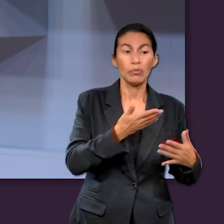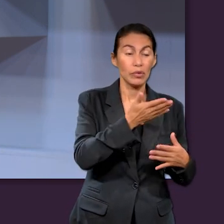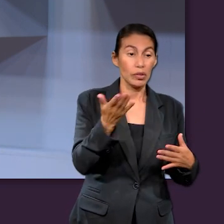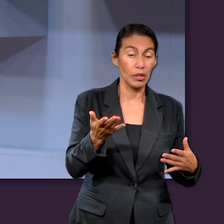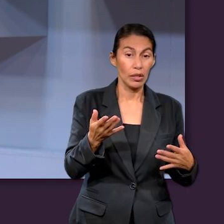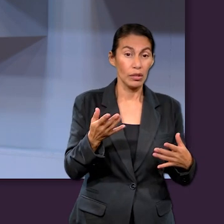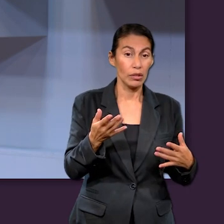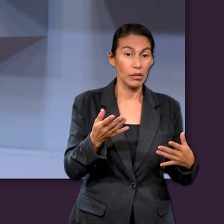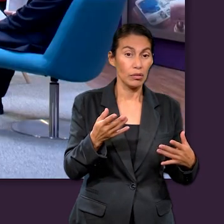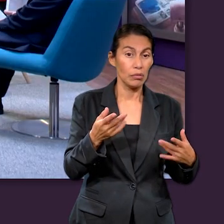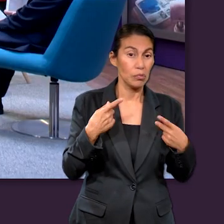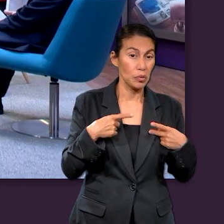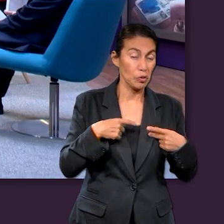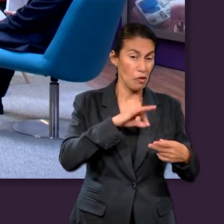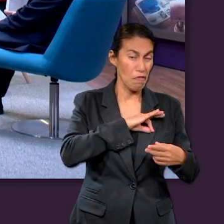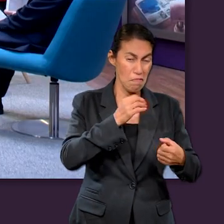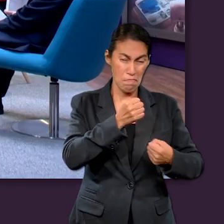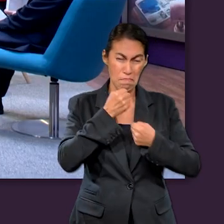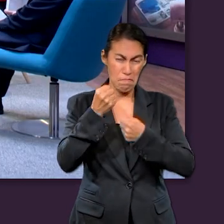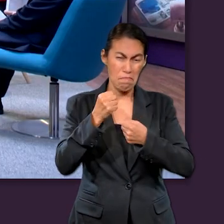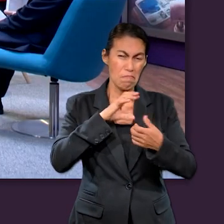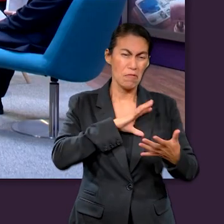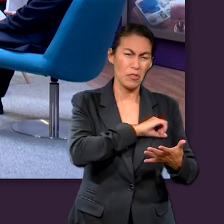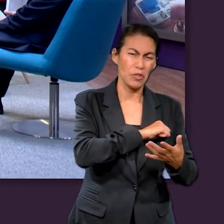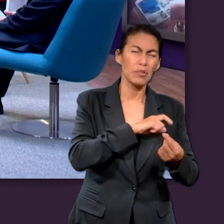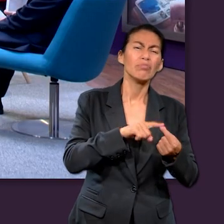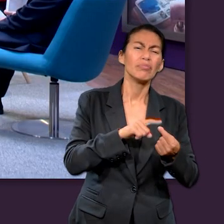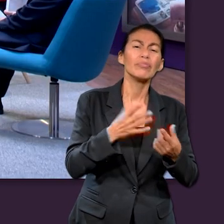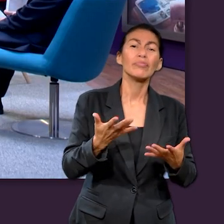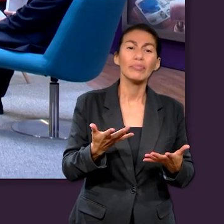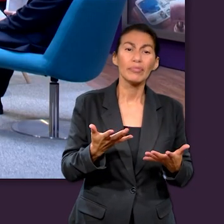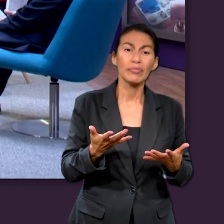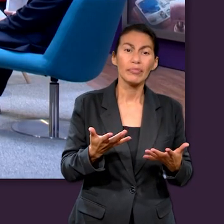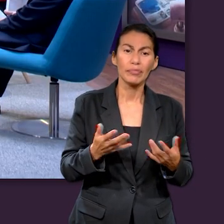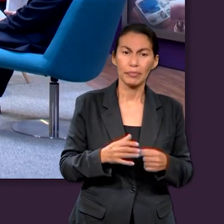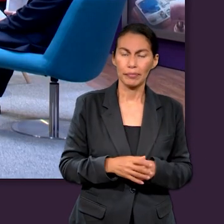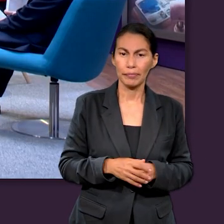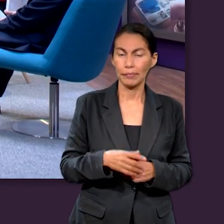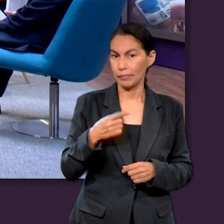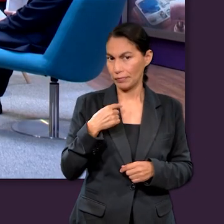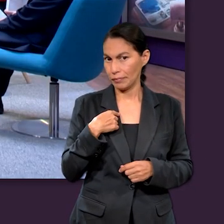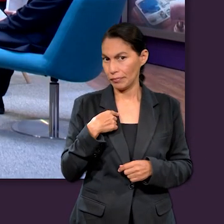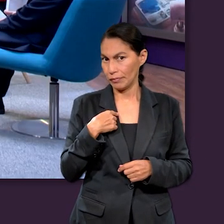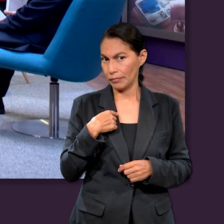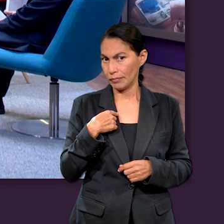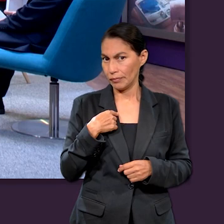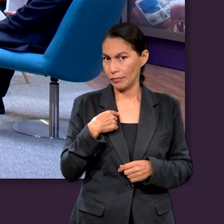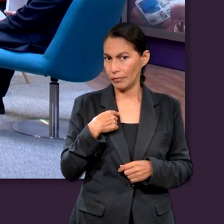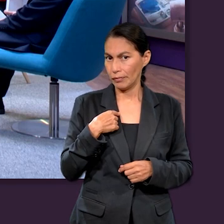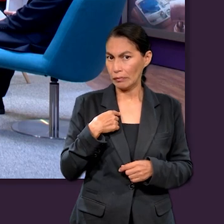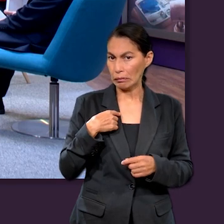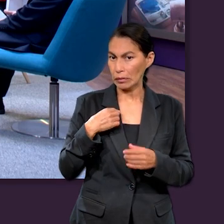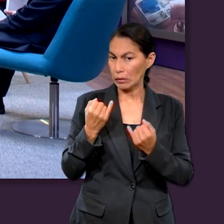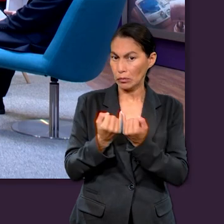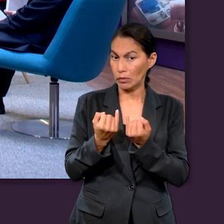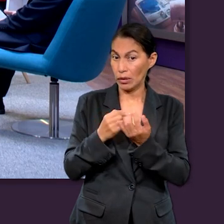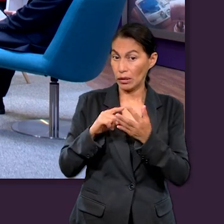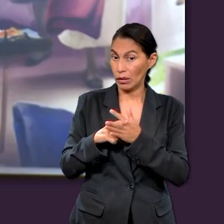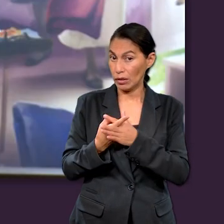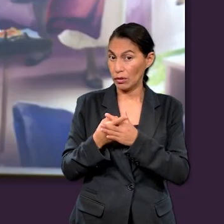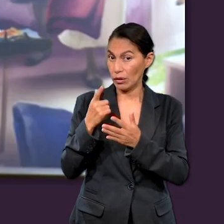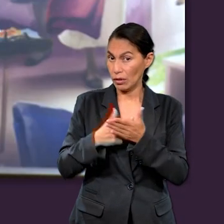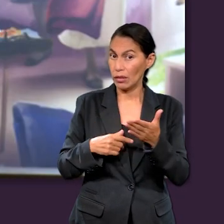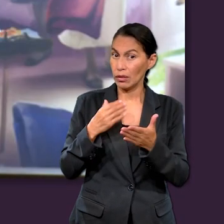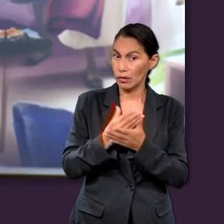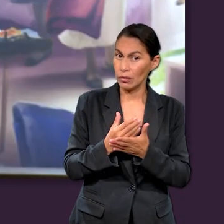qué personajes se quedan? ¿Con qué se llevan a casa? Yo tendría que resaltar con lo que